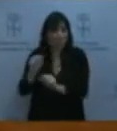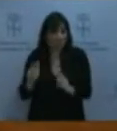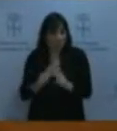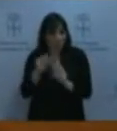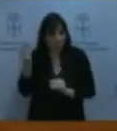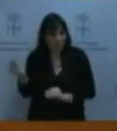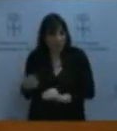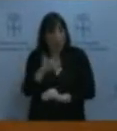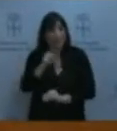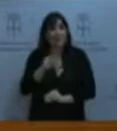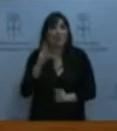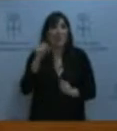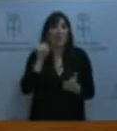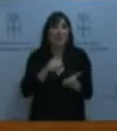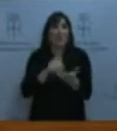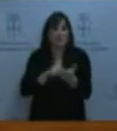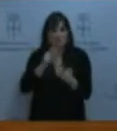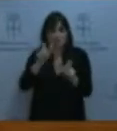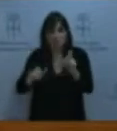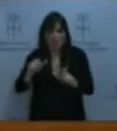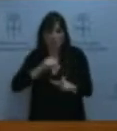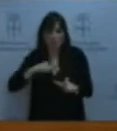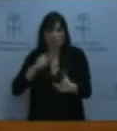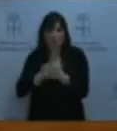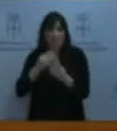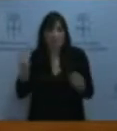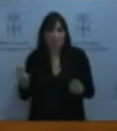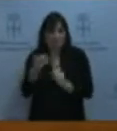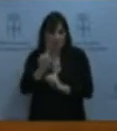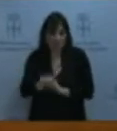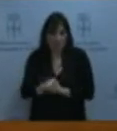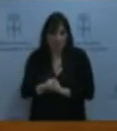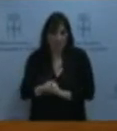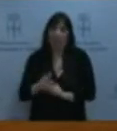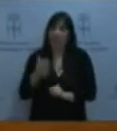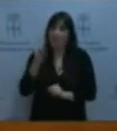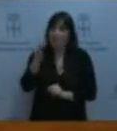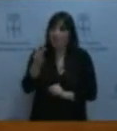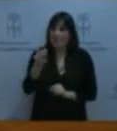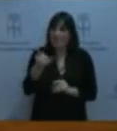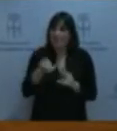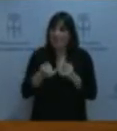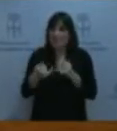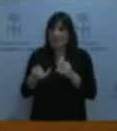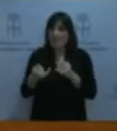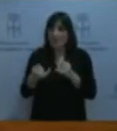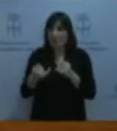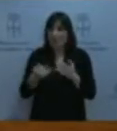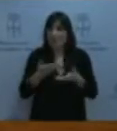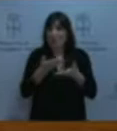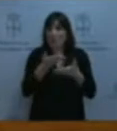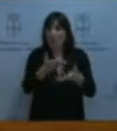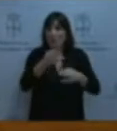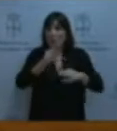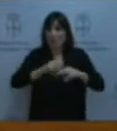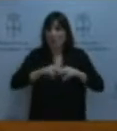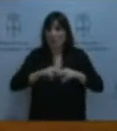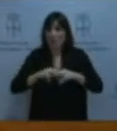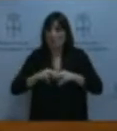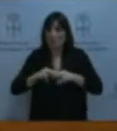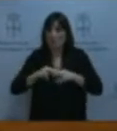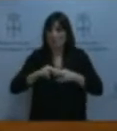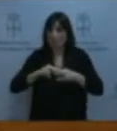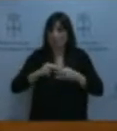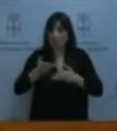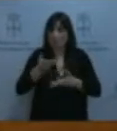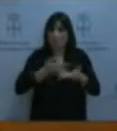Además, la línea de ayudas con las que el Principado complementa esta tarifa, señora García, es un